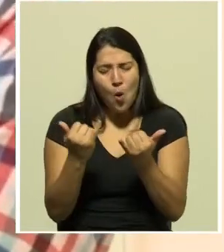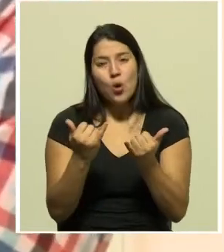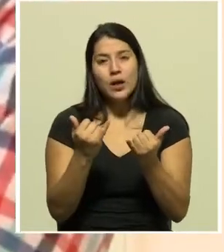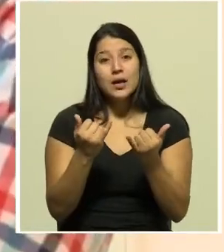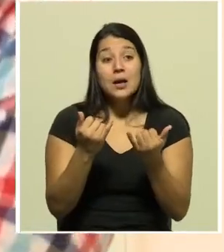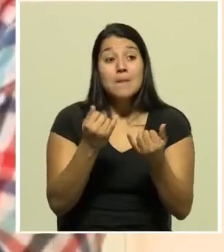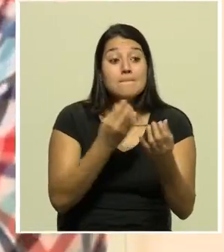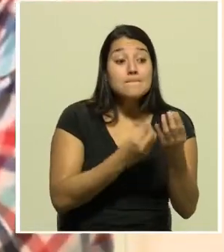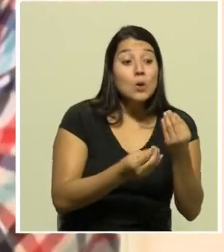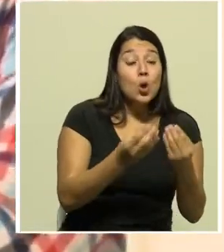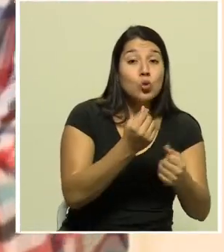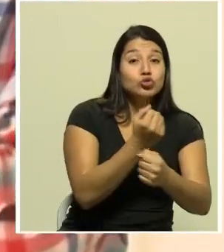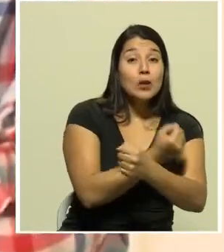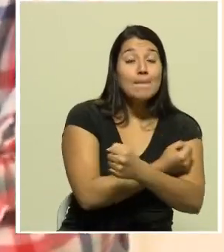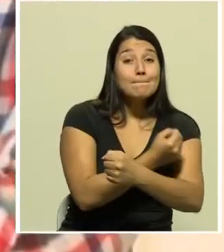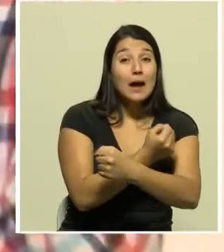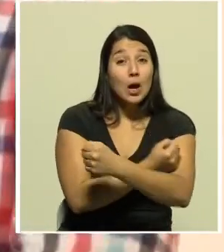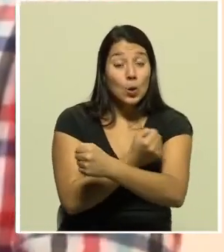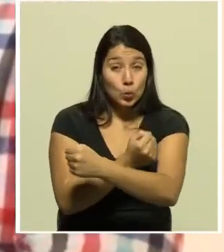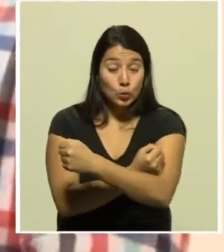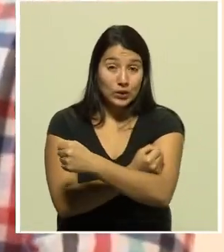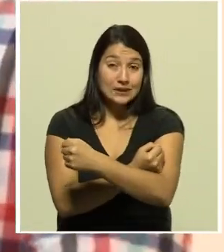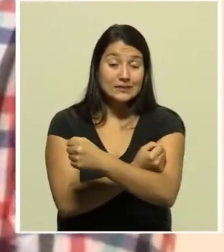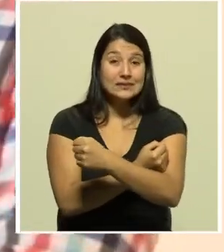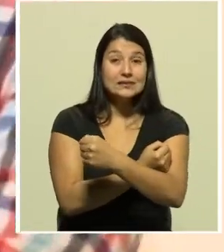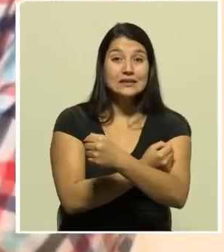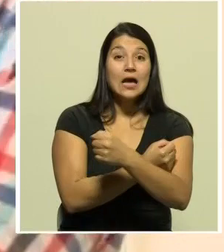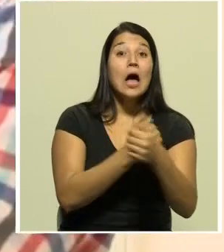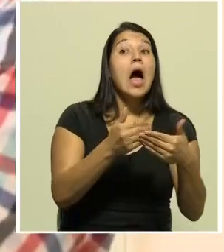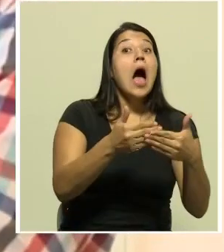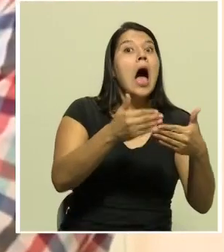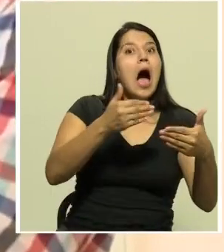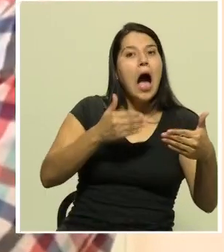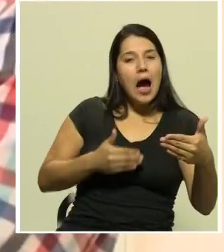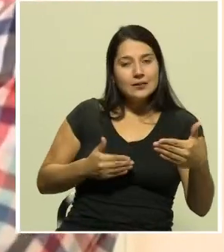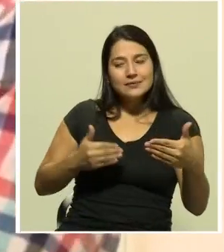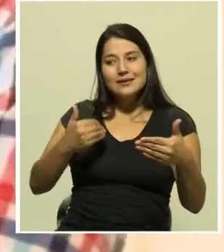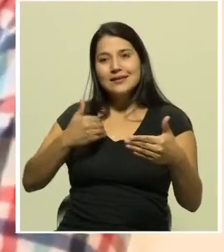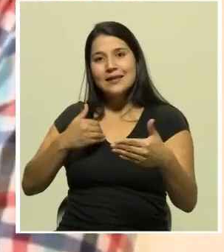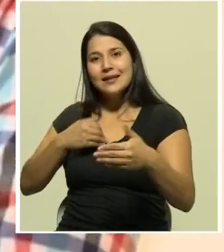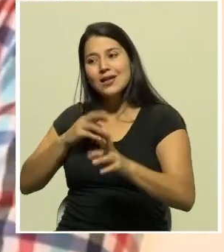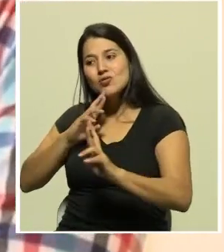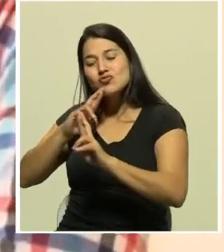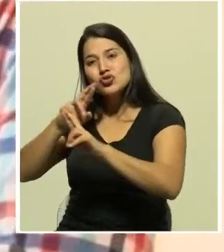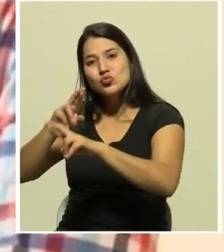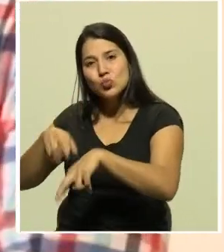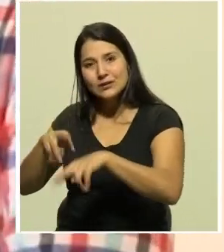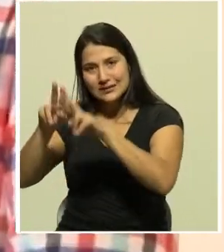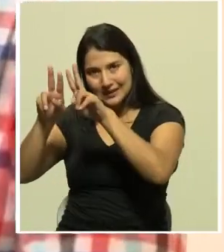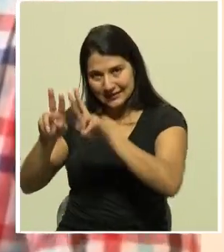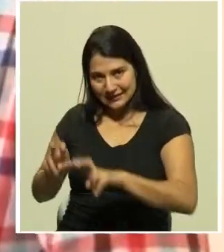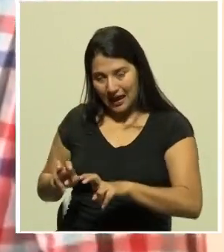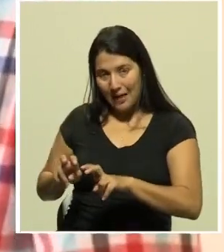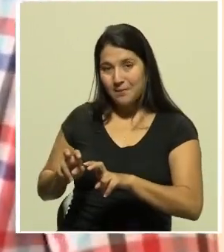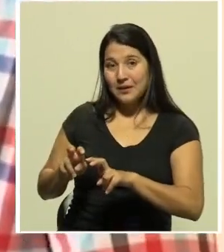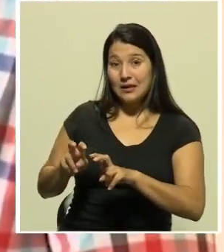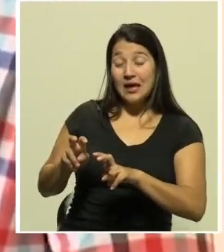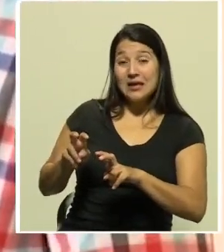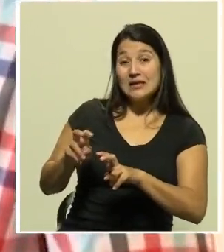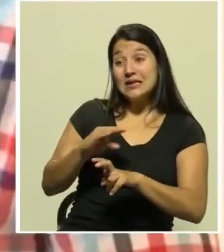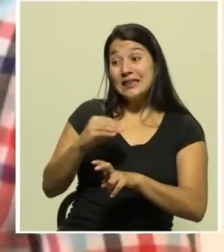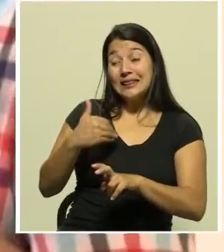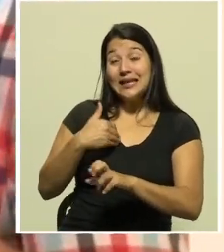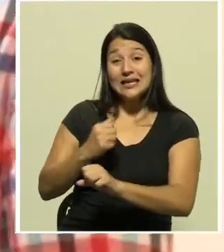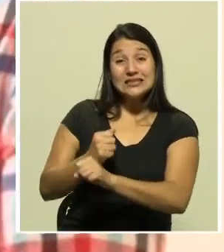vacunas en anticipación a que los resultados de las pruebas den positivamente y que funcionen y sean seguras.